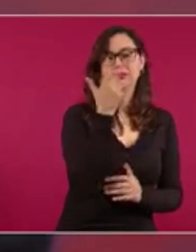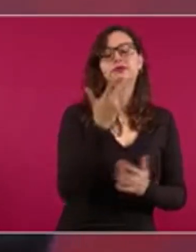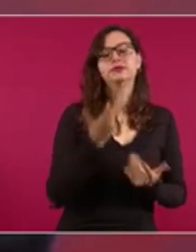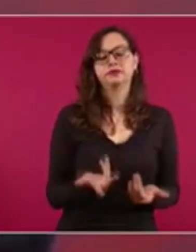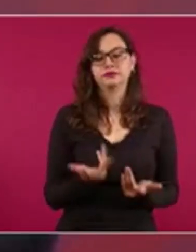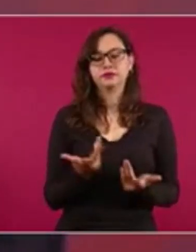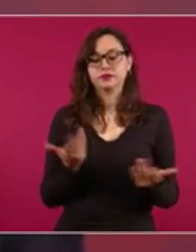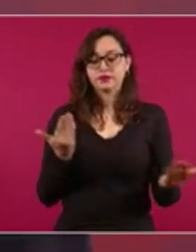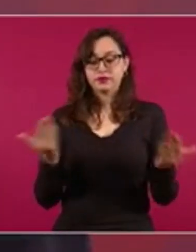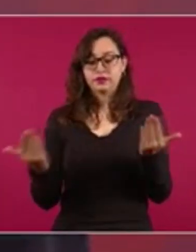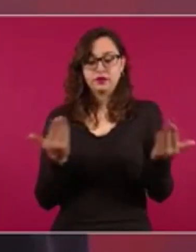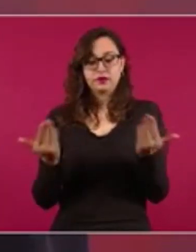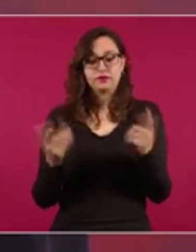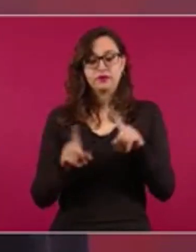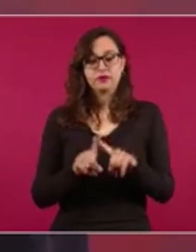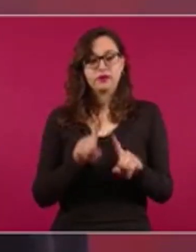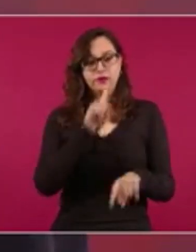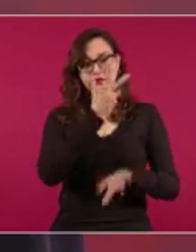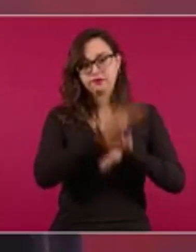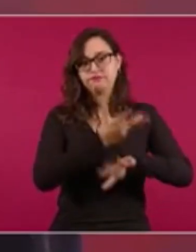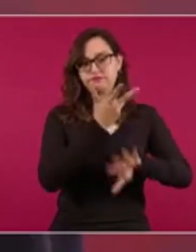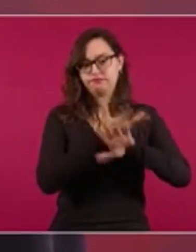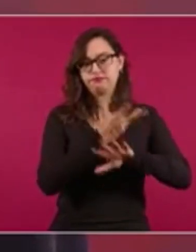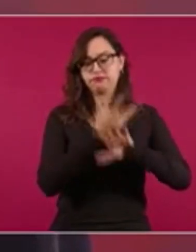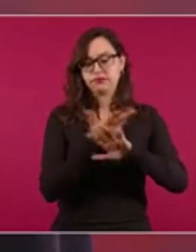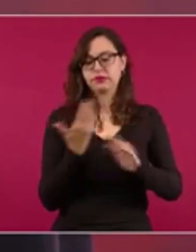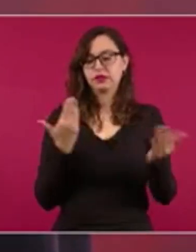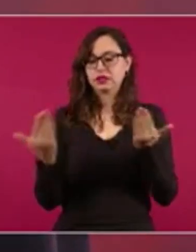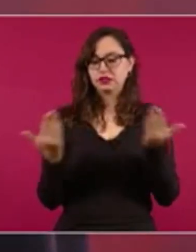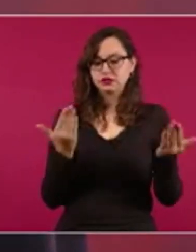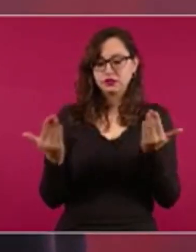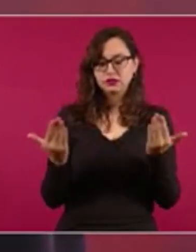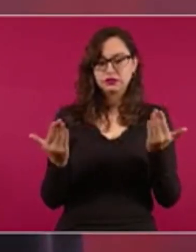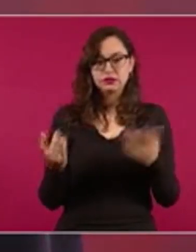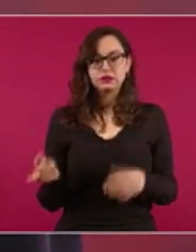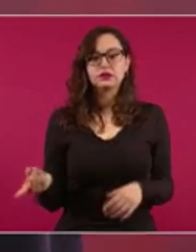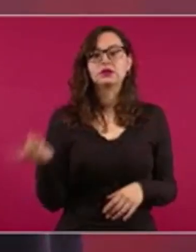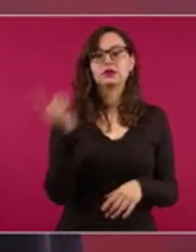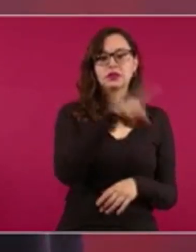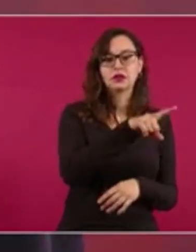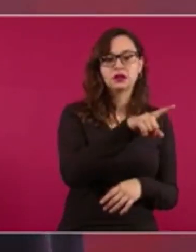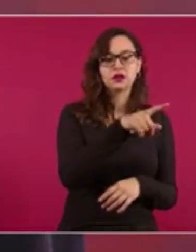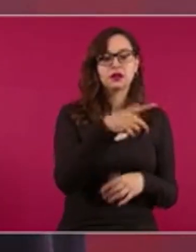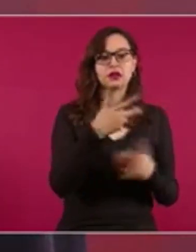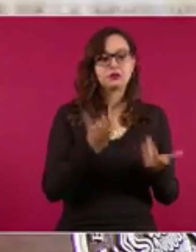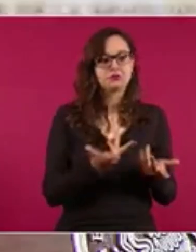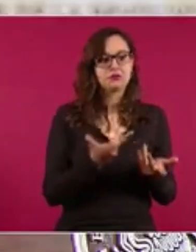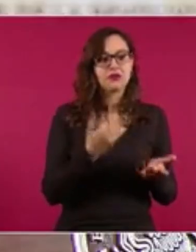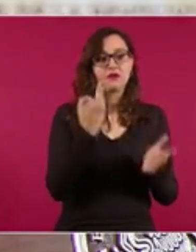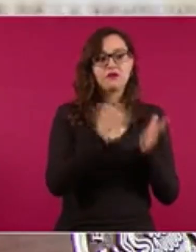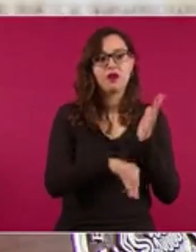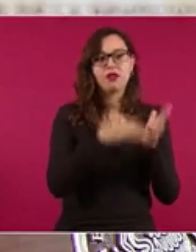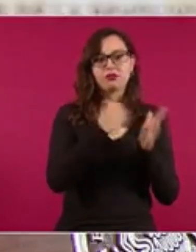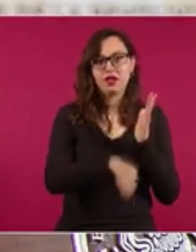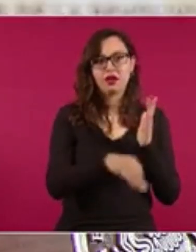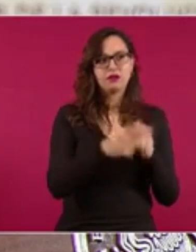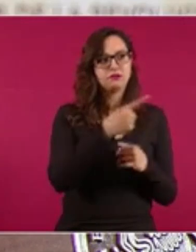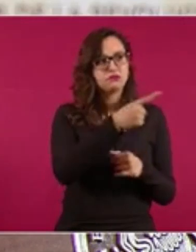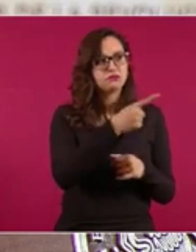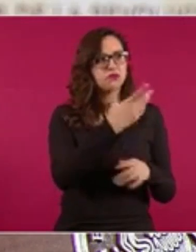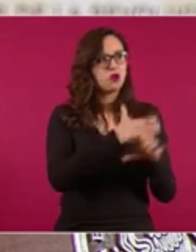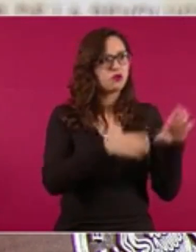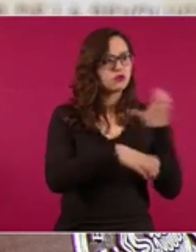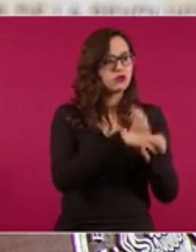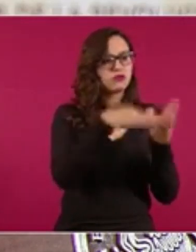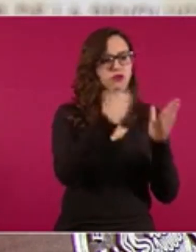Estados Unidos, en donde la inflación es de demanda, en México es de oferta. Por esa razón, la mejor